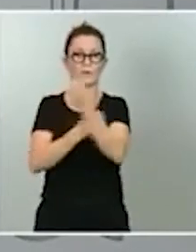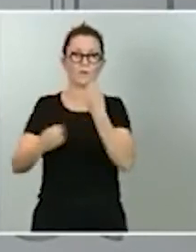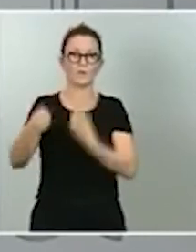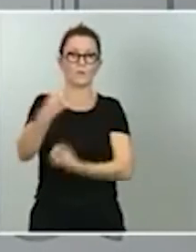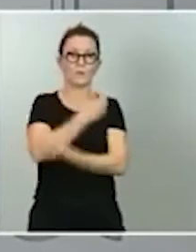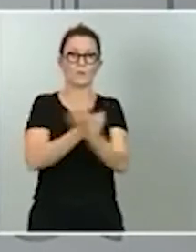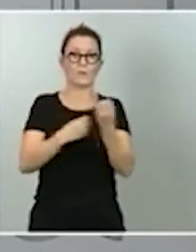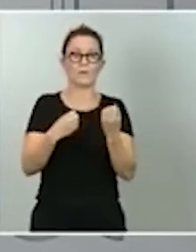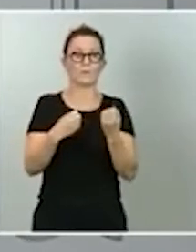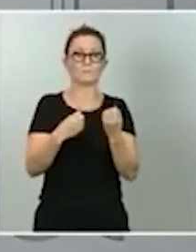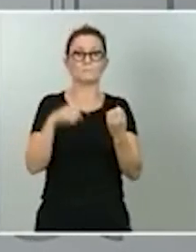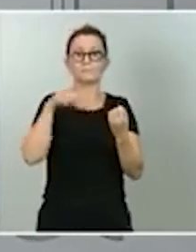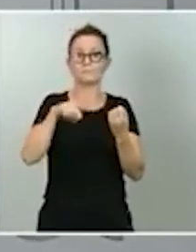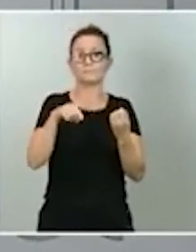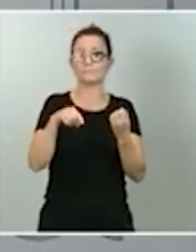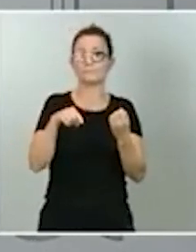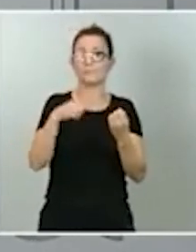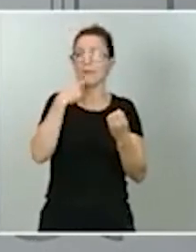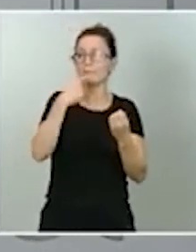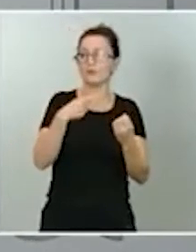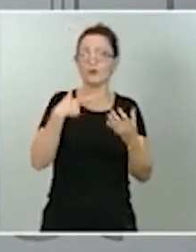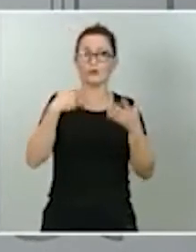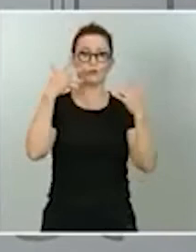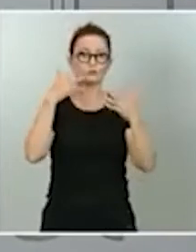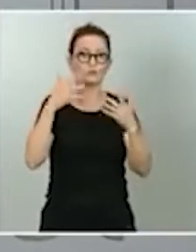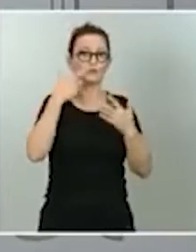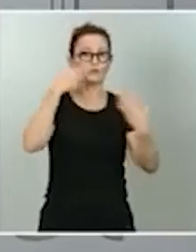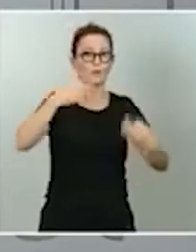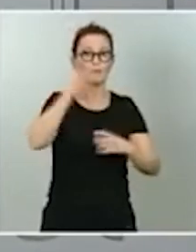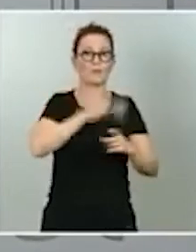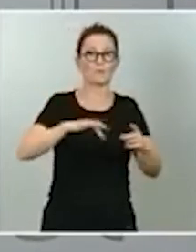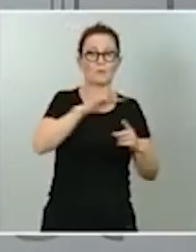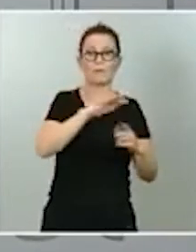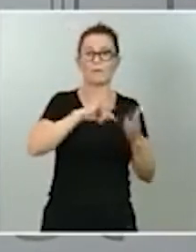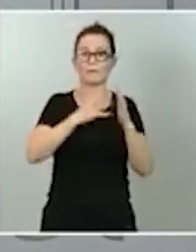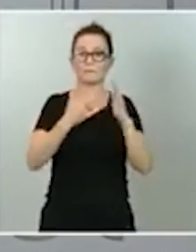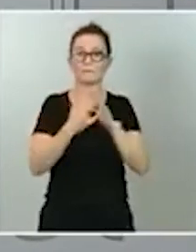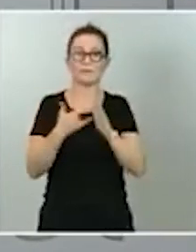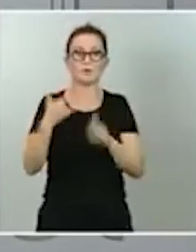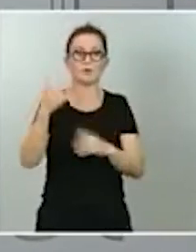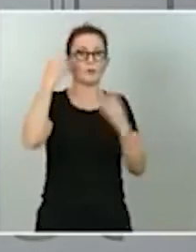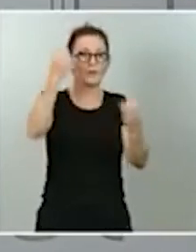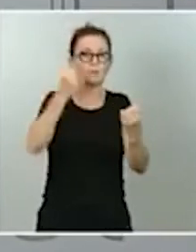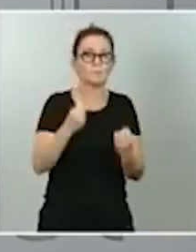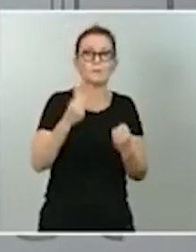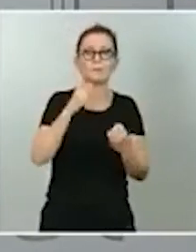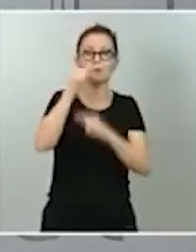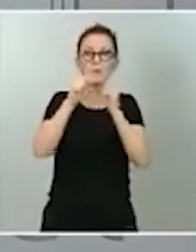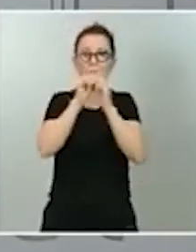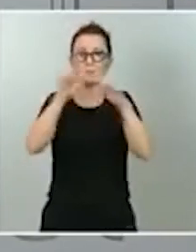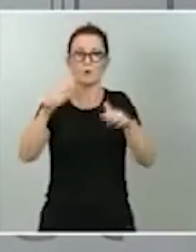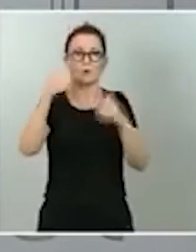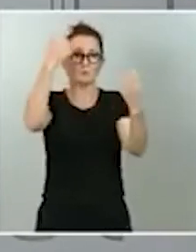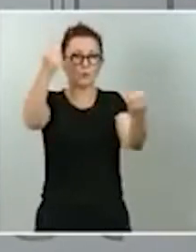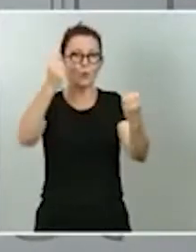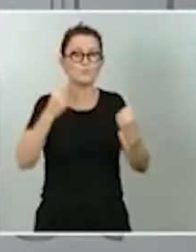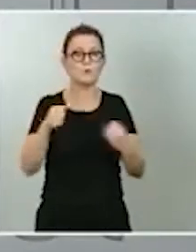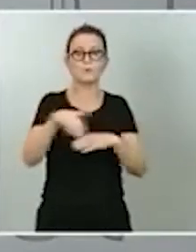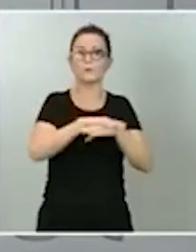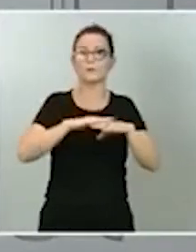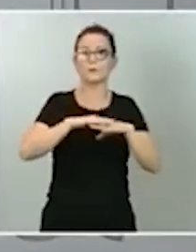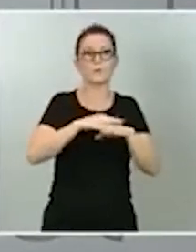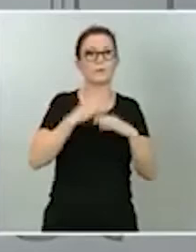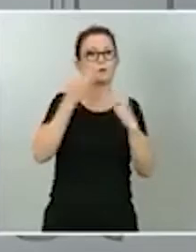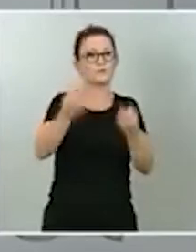Consejo de Seguridad Nacional, por el Comité de Técnicos, de expertos por los epidemiólogos. Este Gobierno siempre ha seguido esas